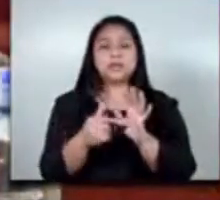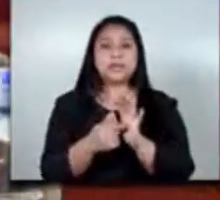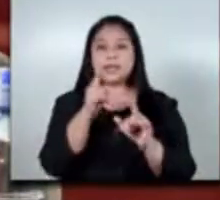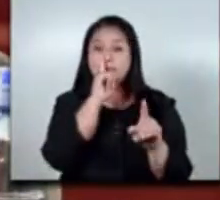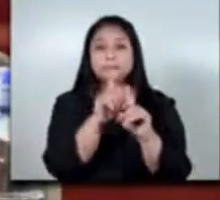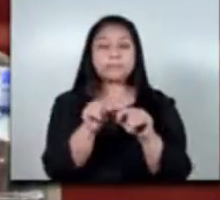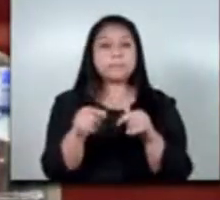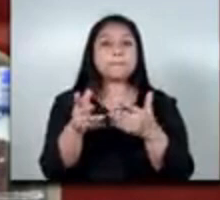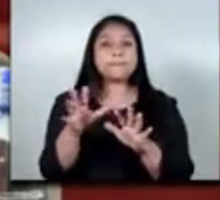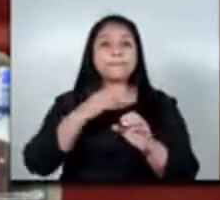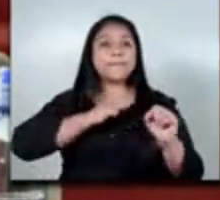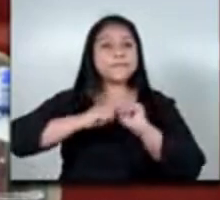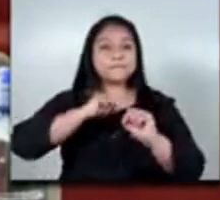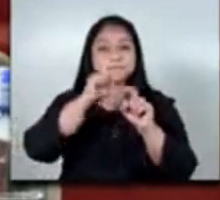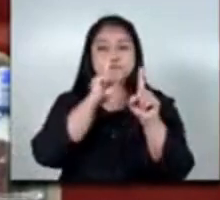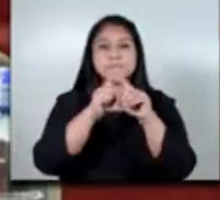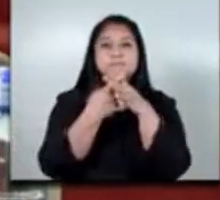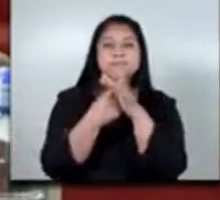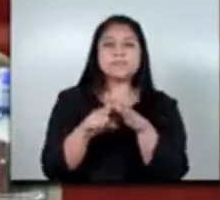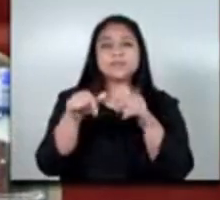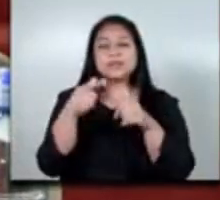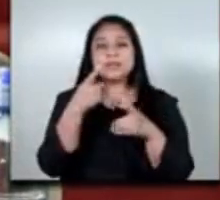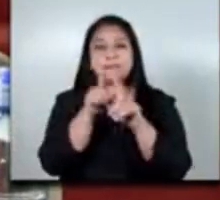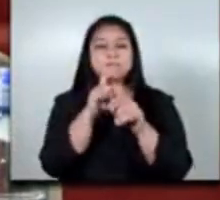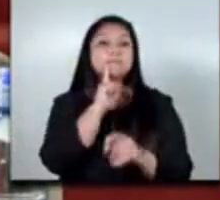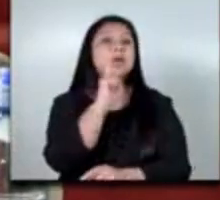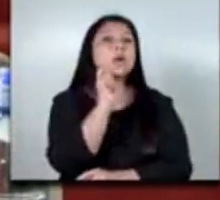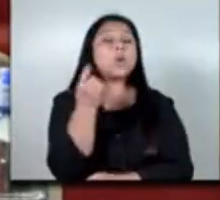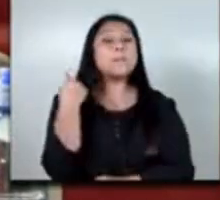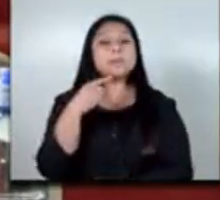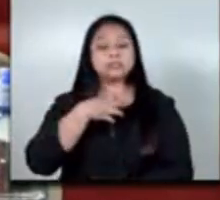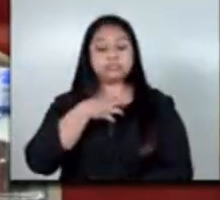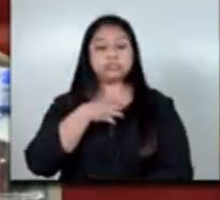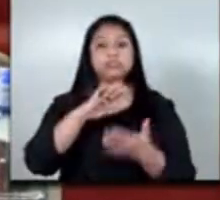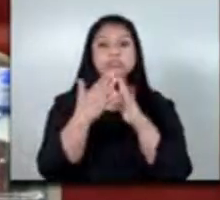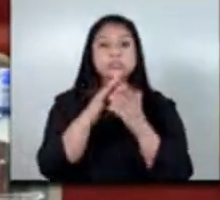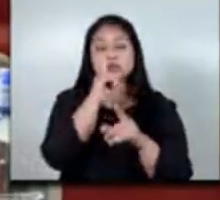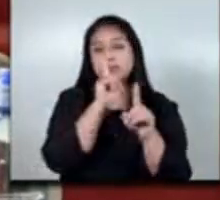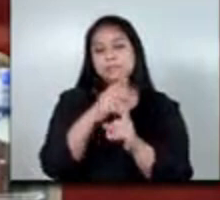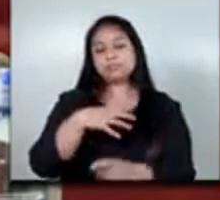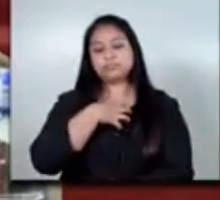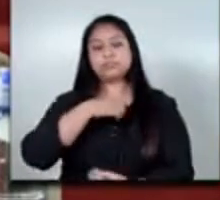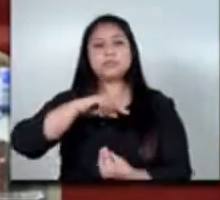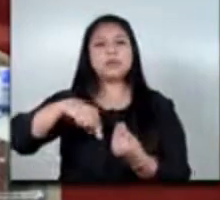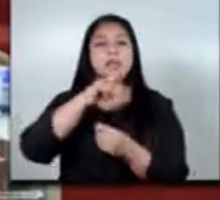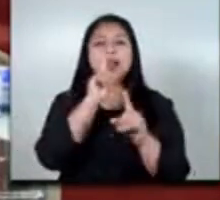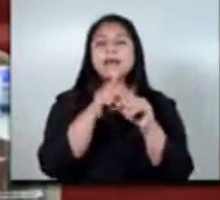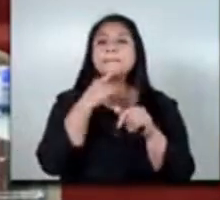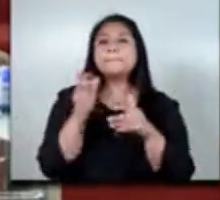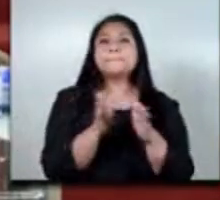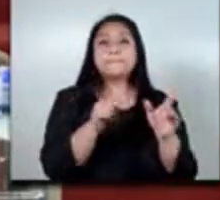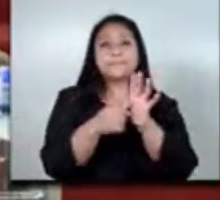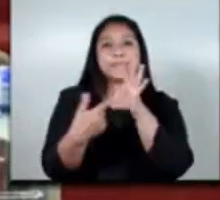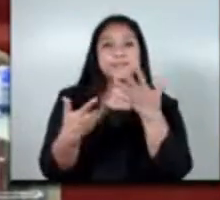el cual empieza a generar también mejoras para su propia comunidad y su propia familia de esa de esa cuenta entonces